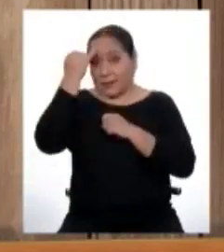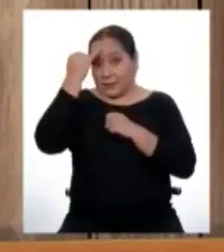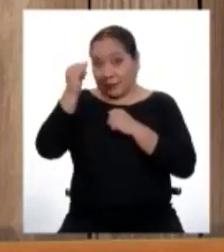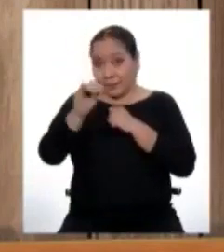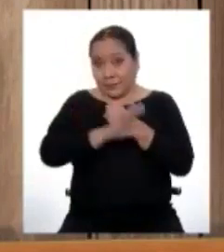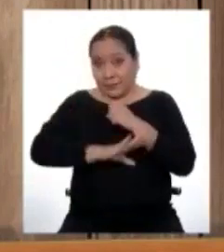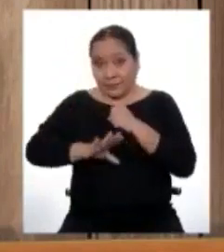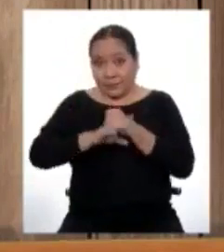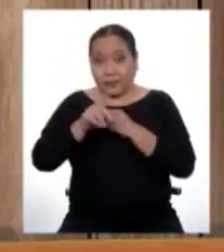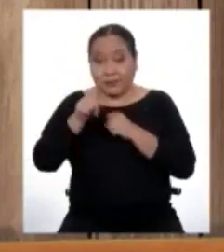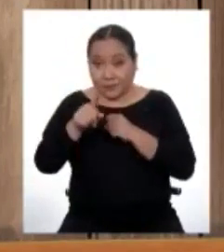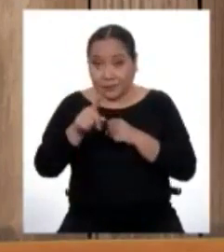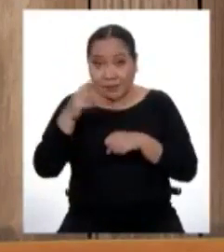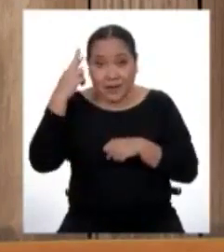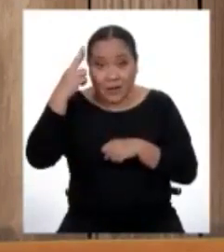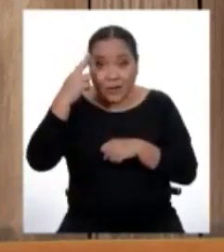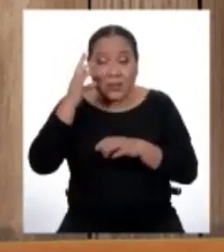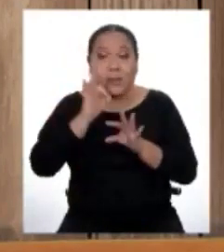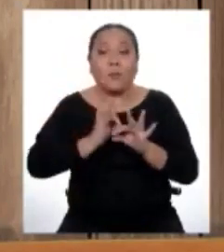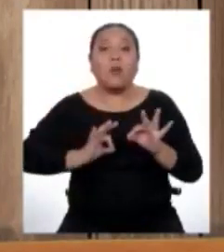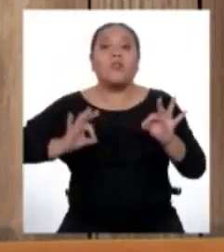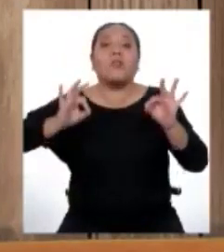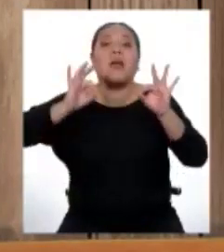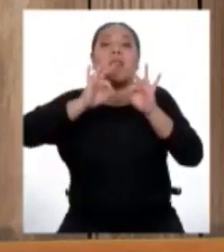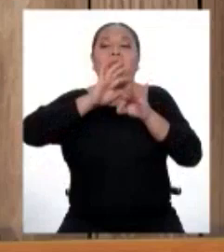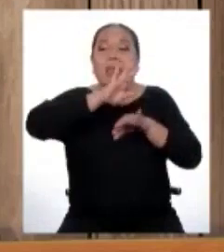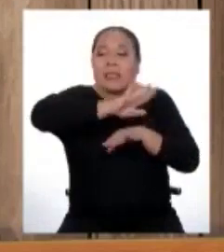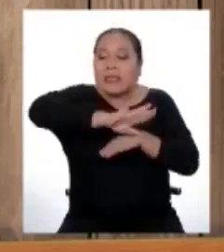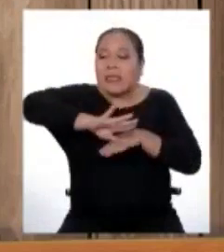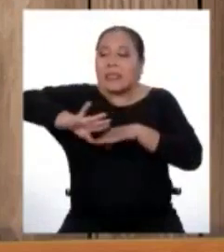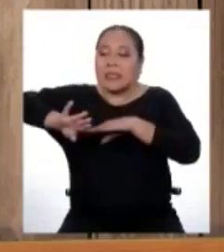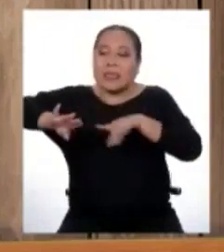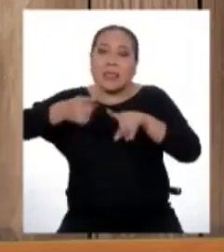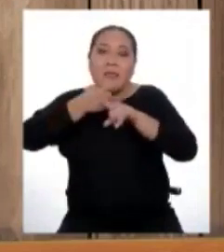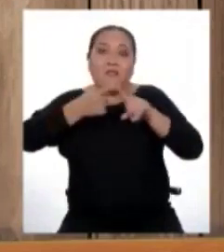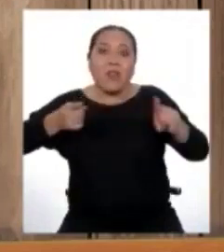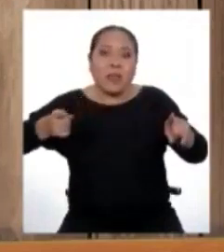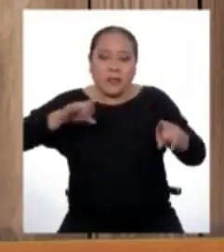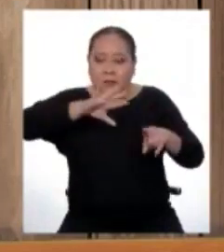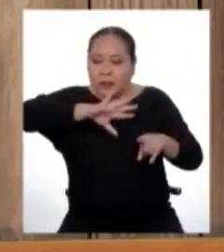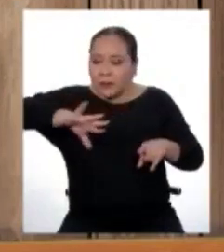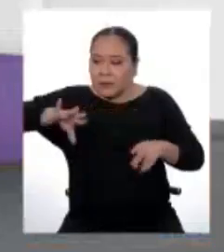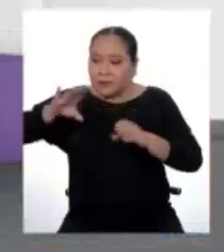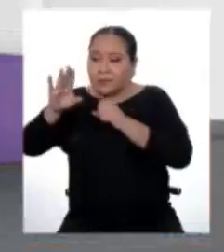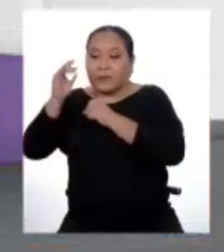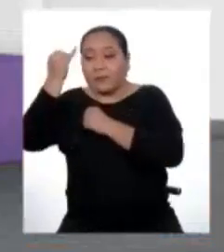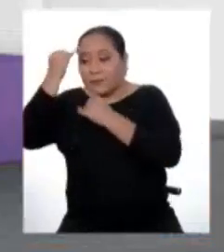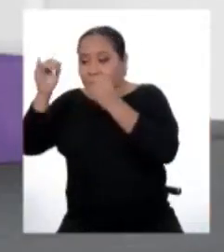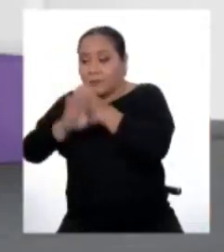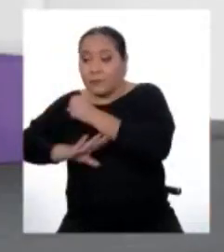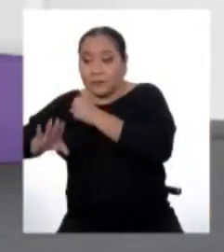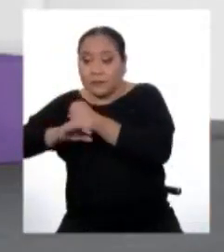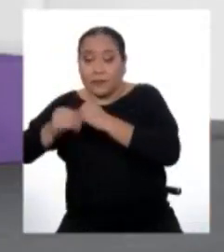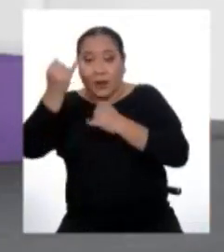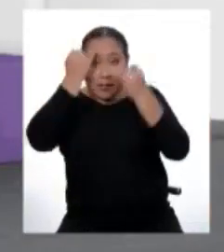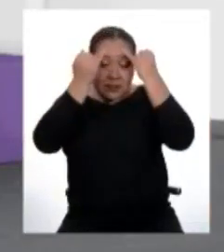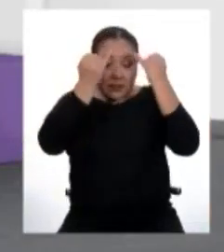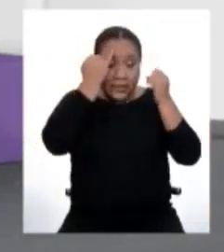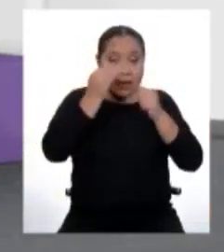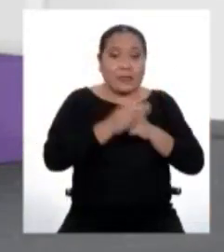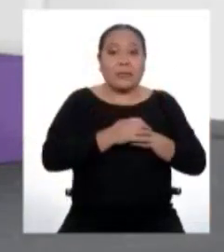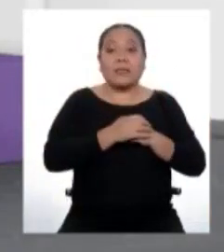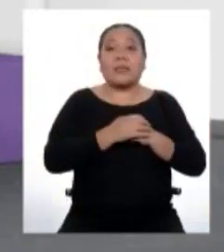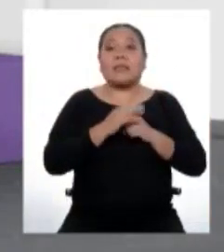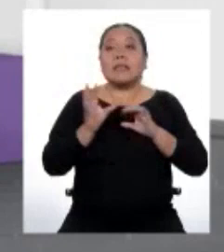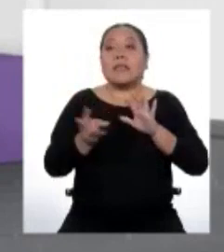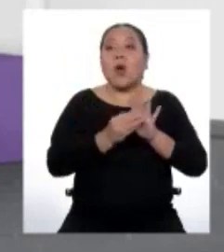muy importante saber diferenciar las principales de las secundarias. Sí, en el último ejemplo que nos